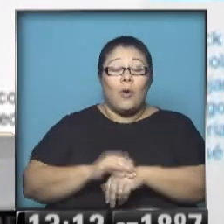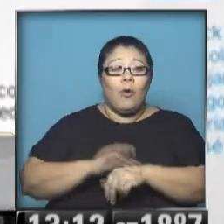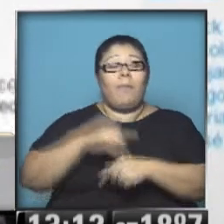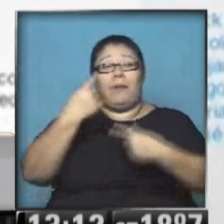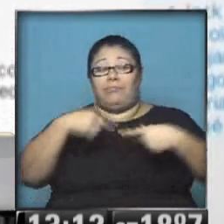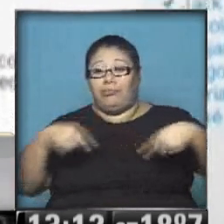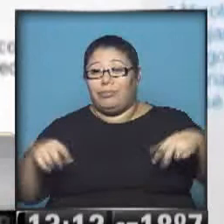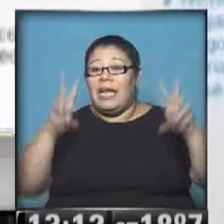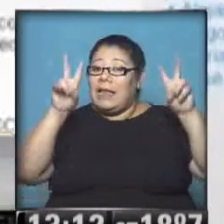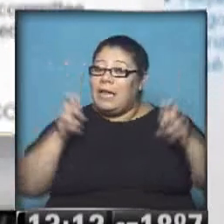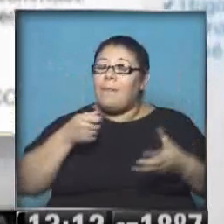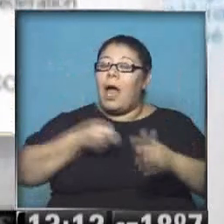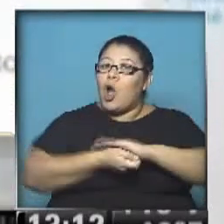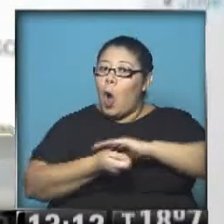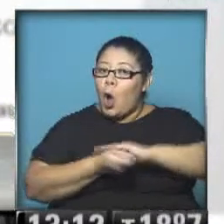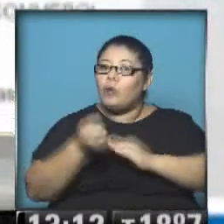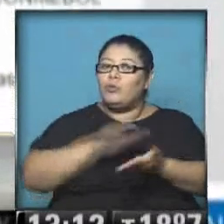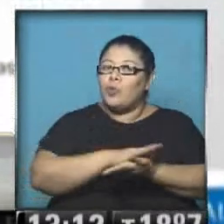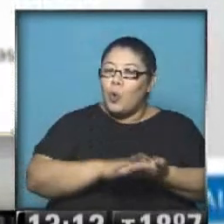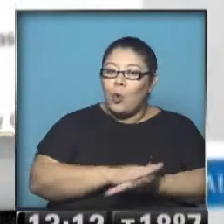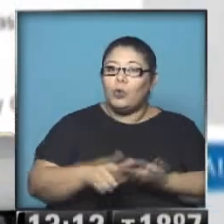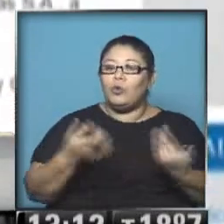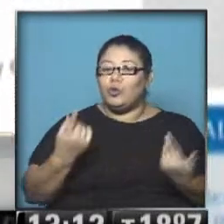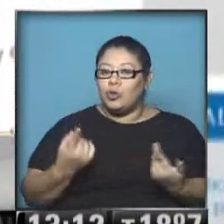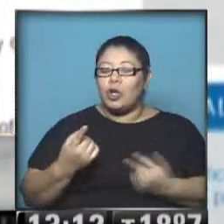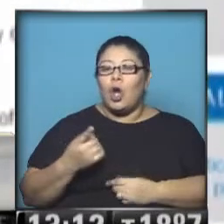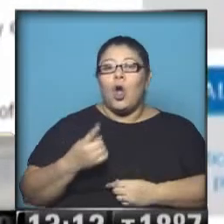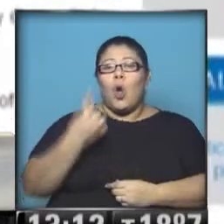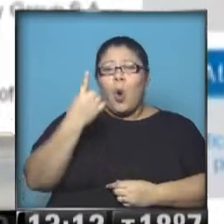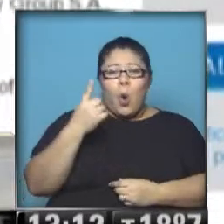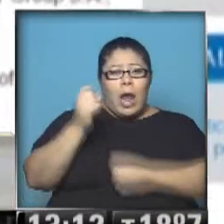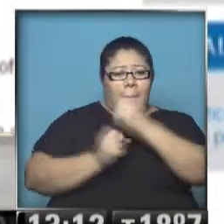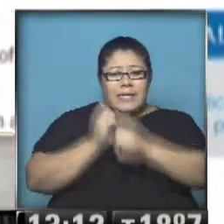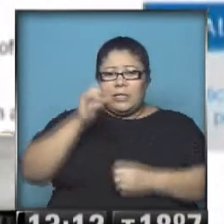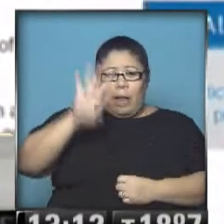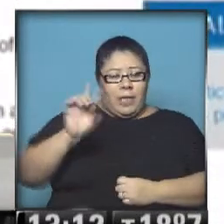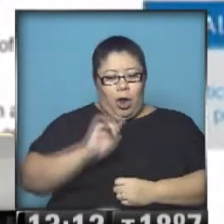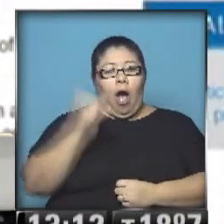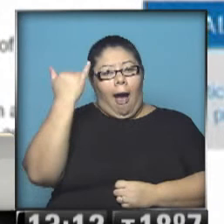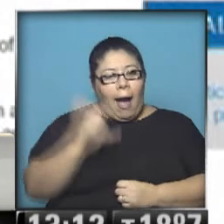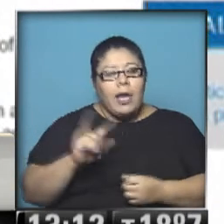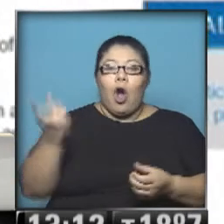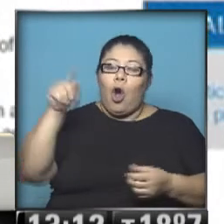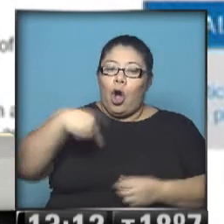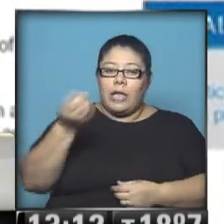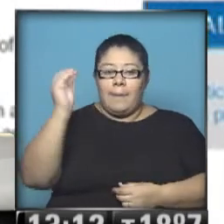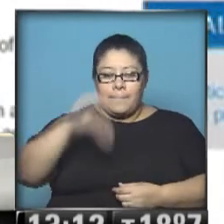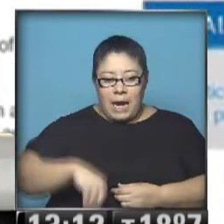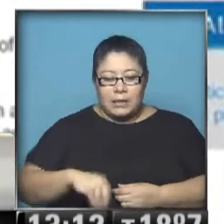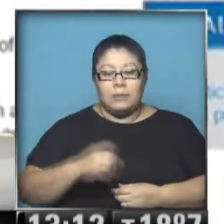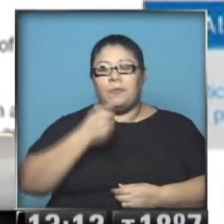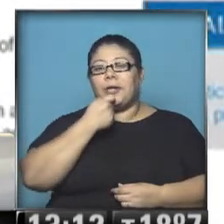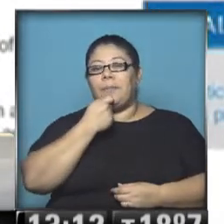salpicar a distintas compañías, porque no solo estamos hablando de torneos y competencias a nivel local en Argentina, hay